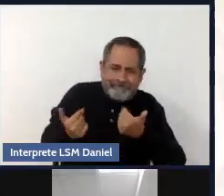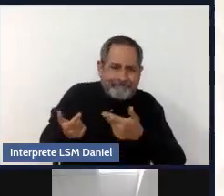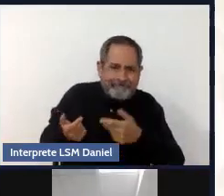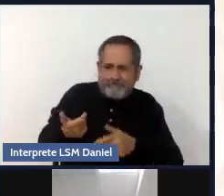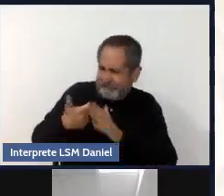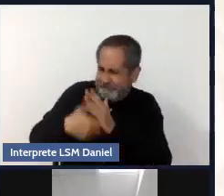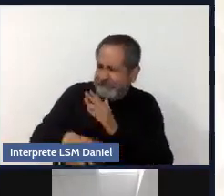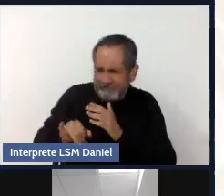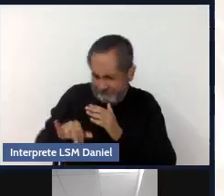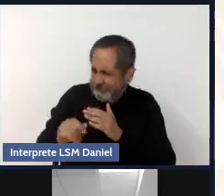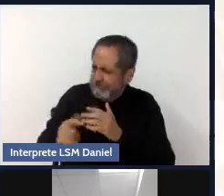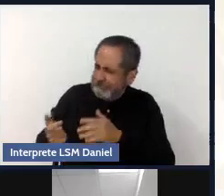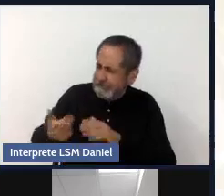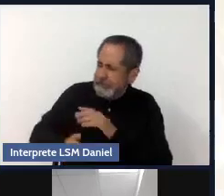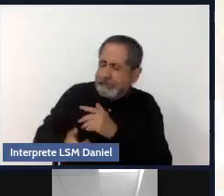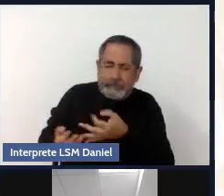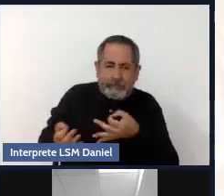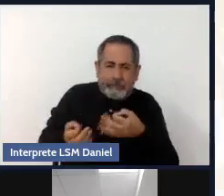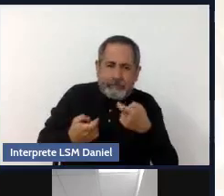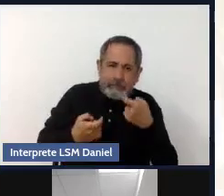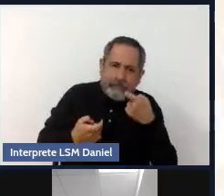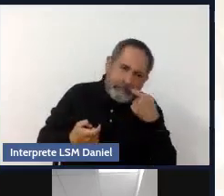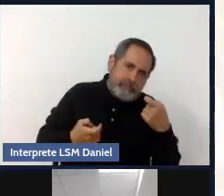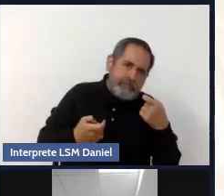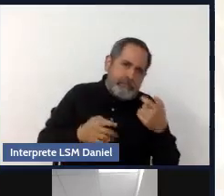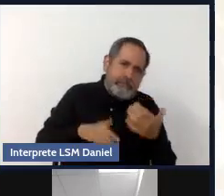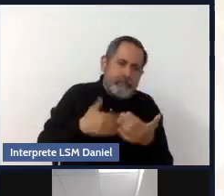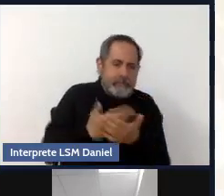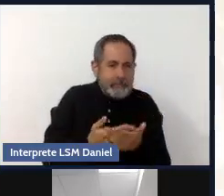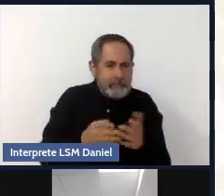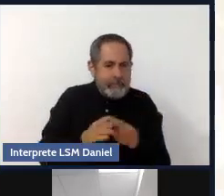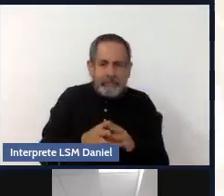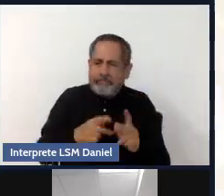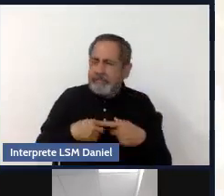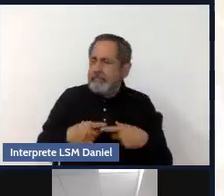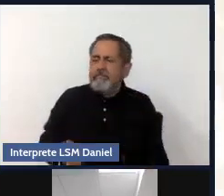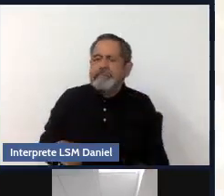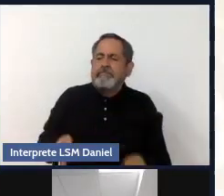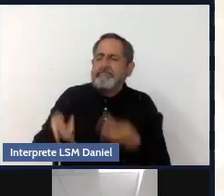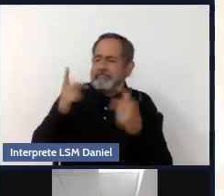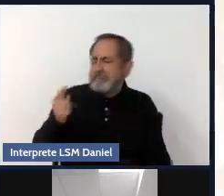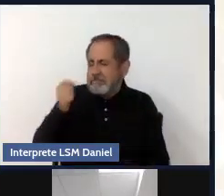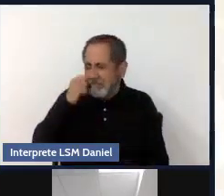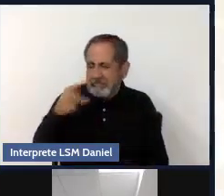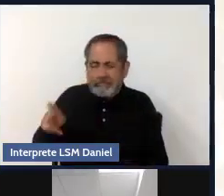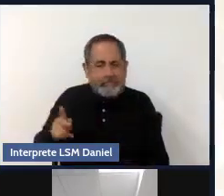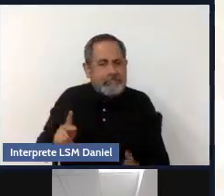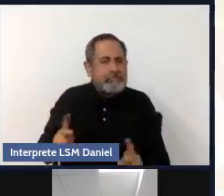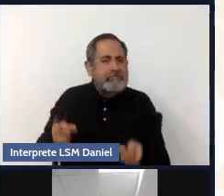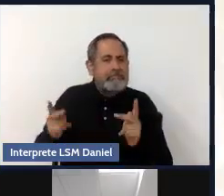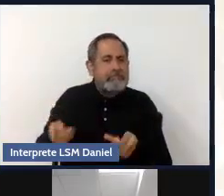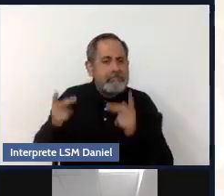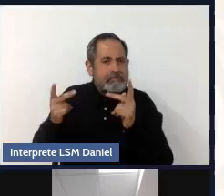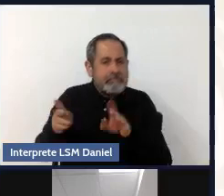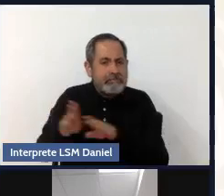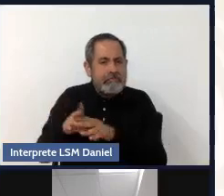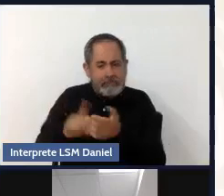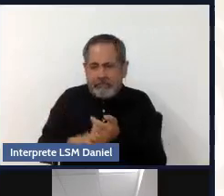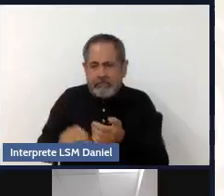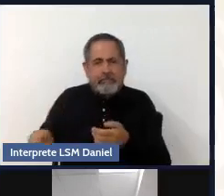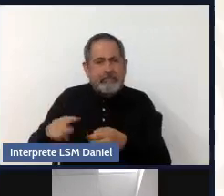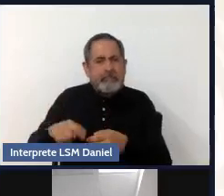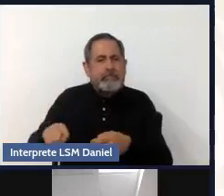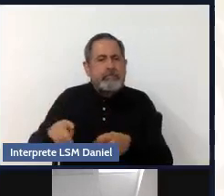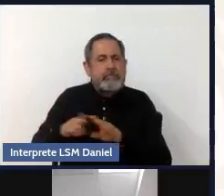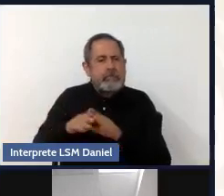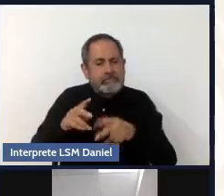justo, pues, es que las personas consuman, ¿no? Les importa vender su producto, no piensan en las consecuencias que